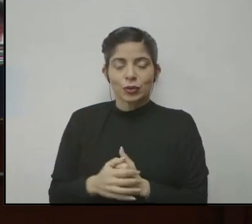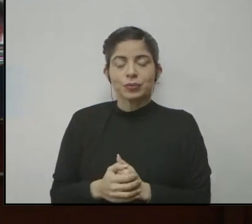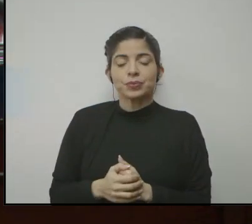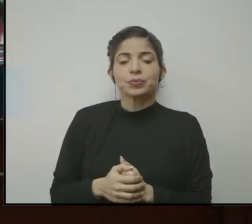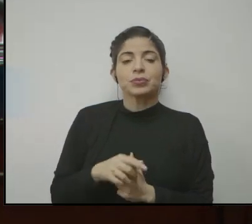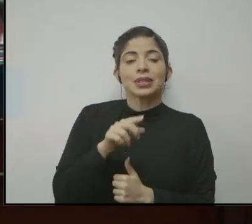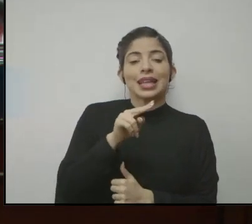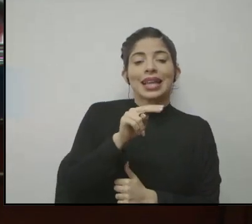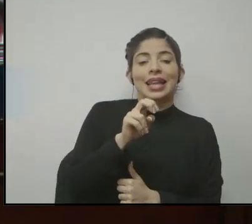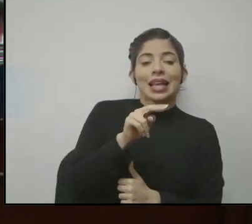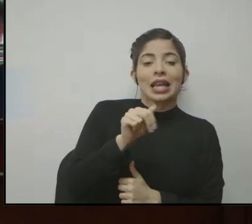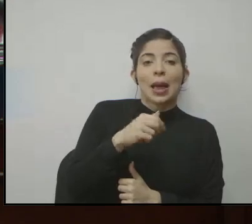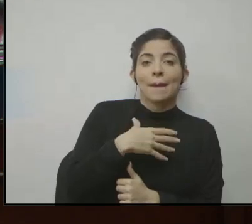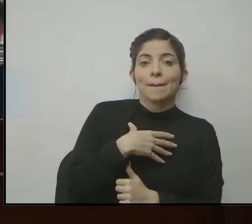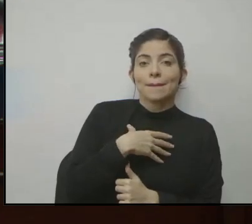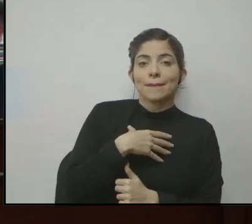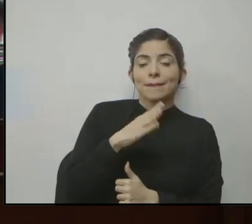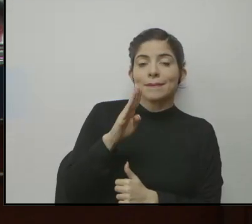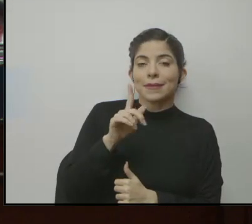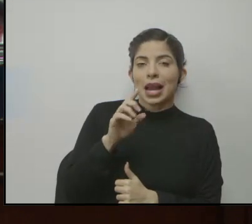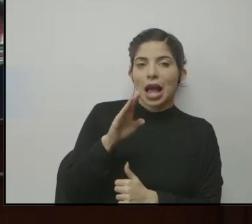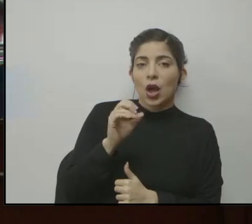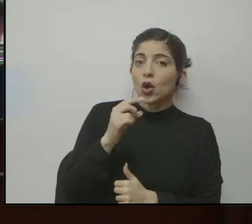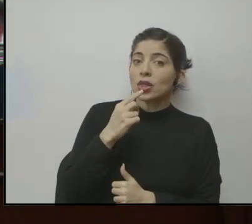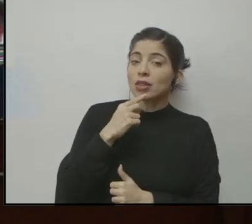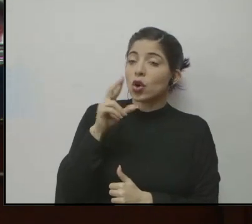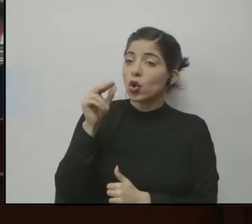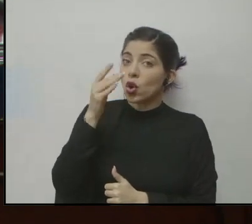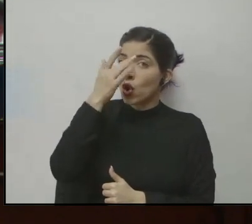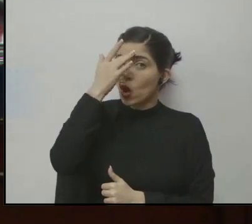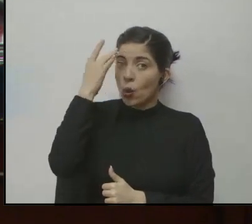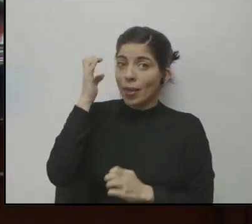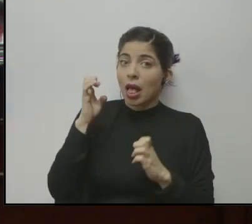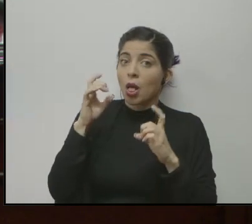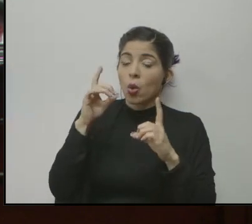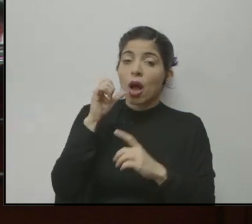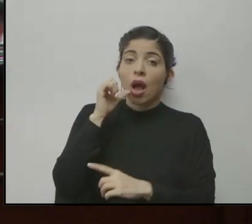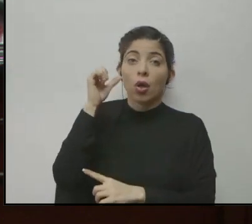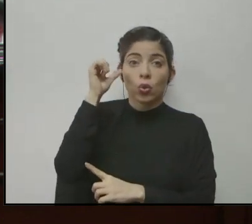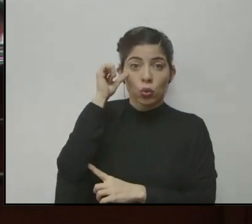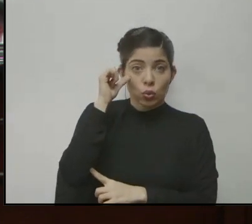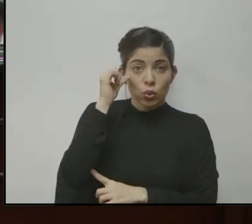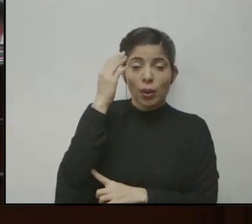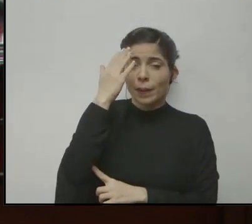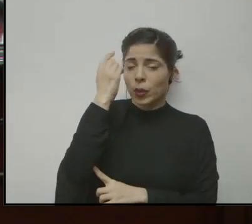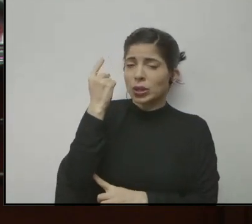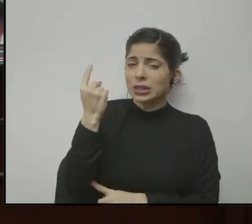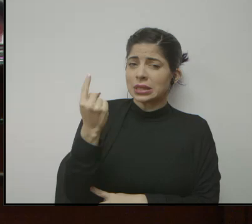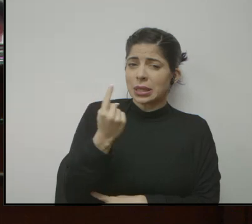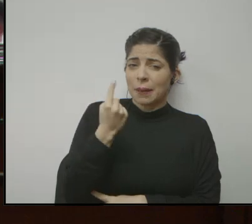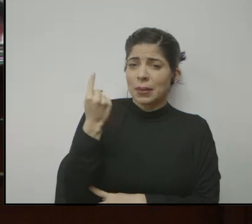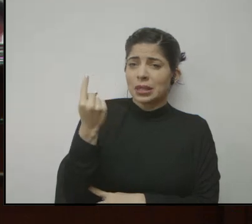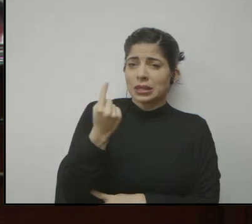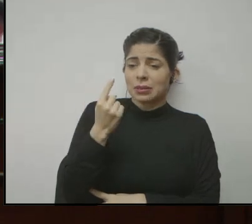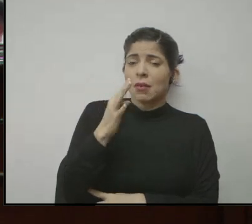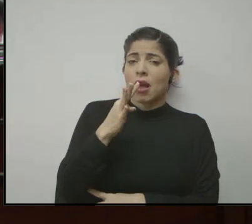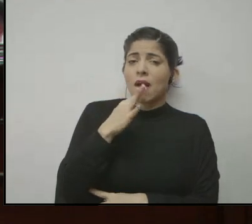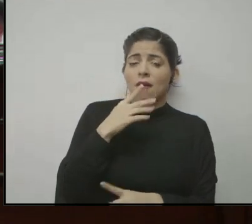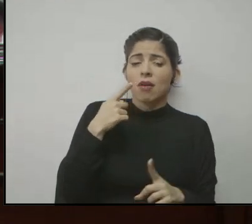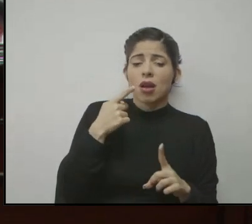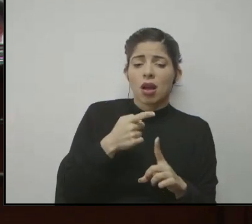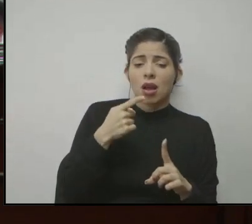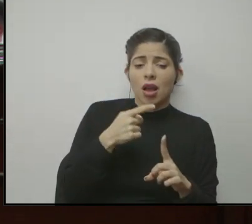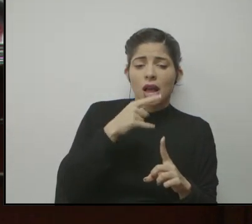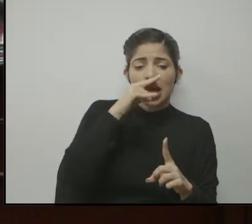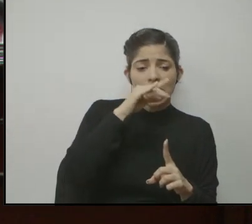Doña Nena Blanco dice No olviden la educación de adultos. Ya que siempre, siempre se hace referencia a educación